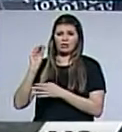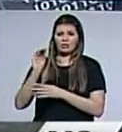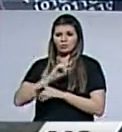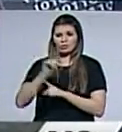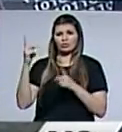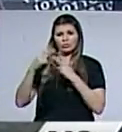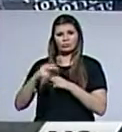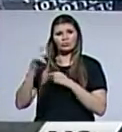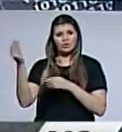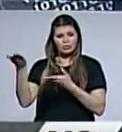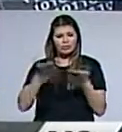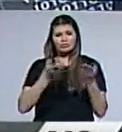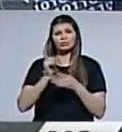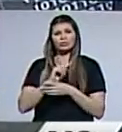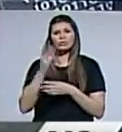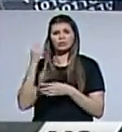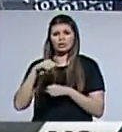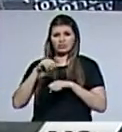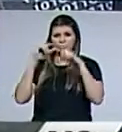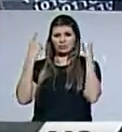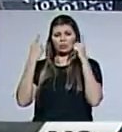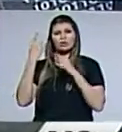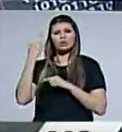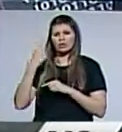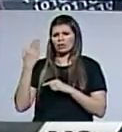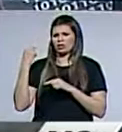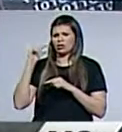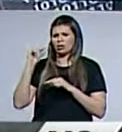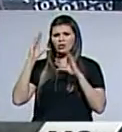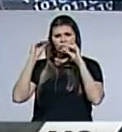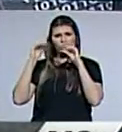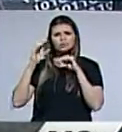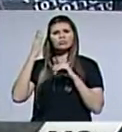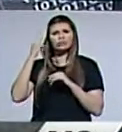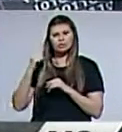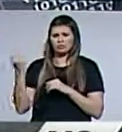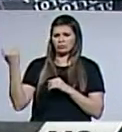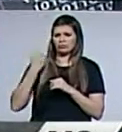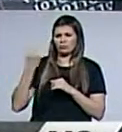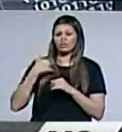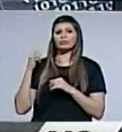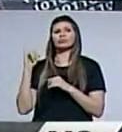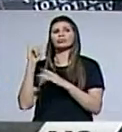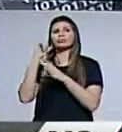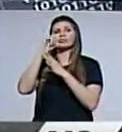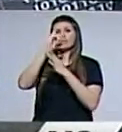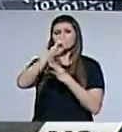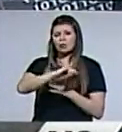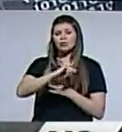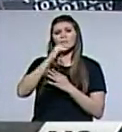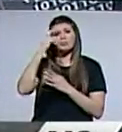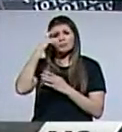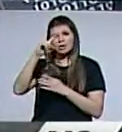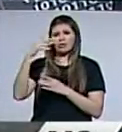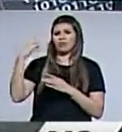McClurkin señaló que se enteró del hecho la noche anterior del concierto cuando se dirigía al aeropuerto para volar